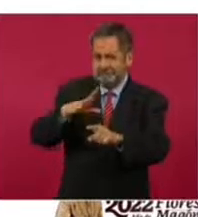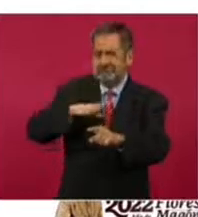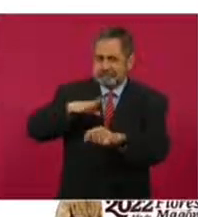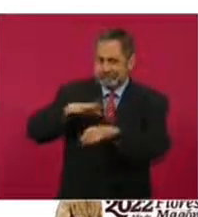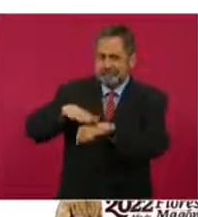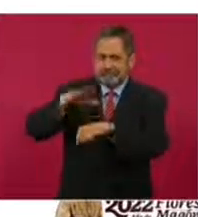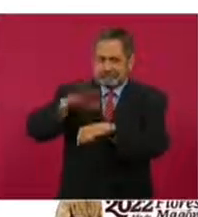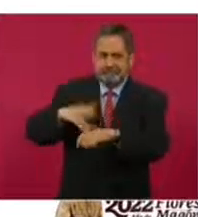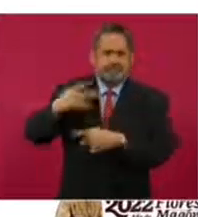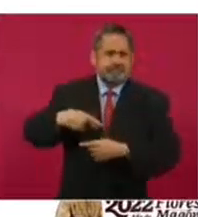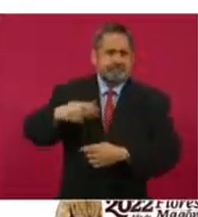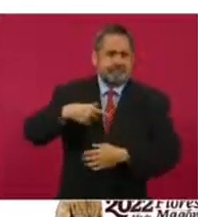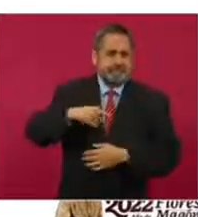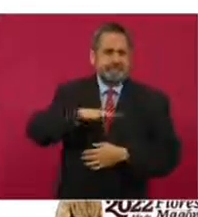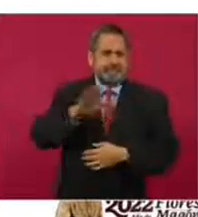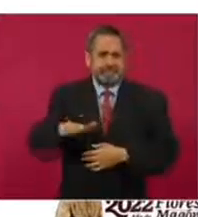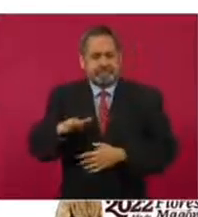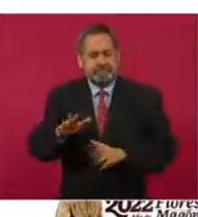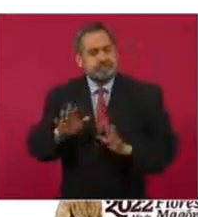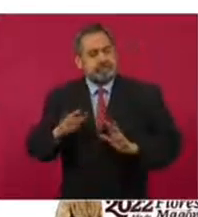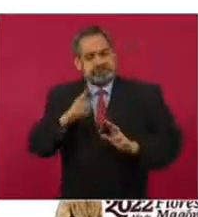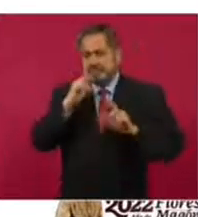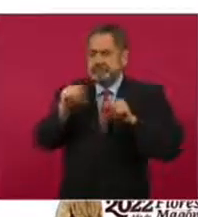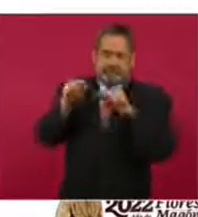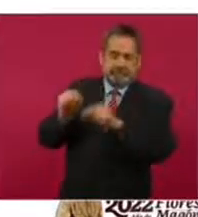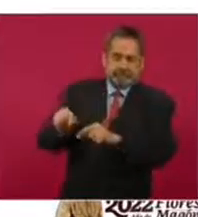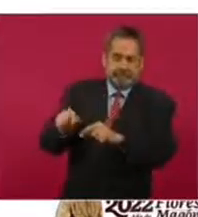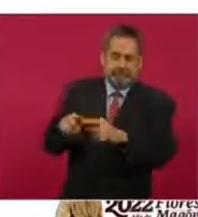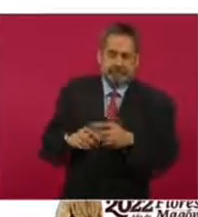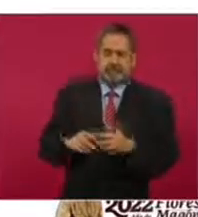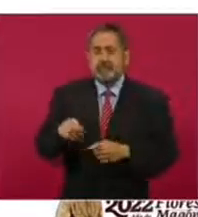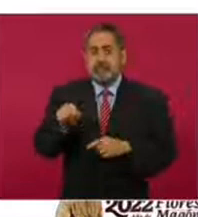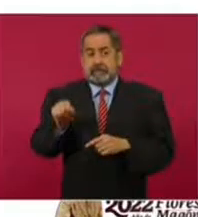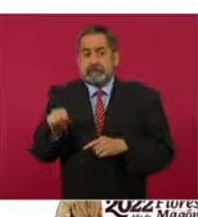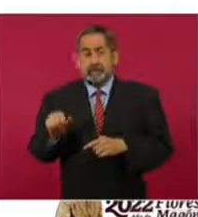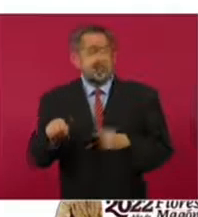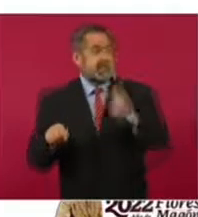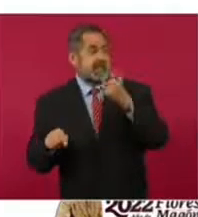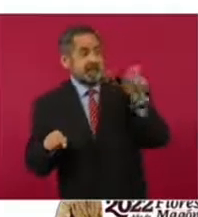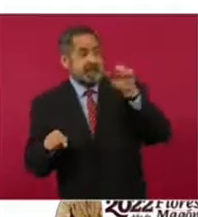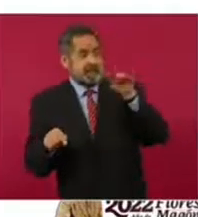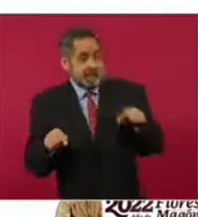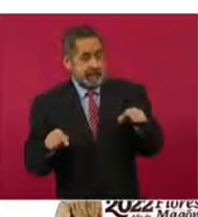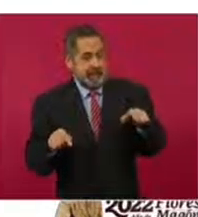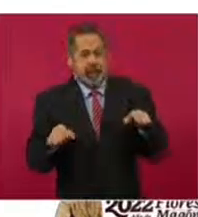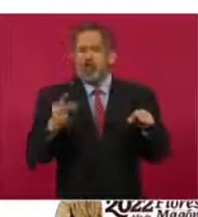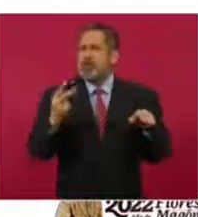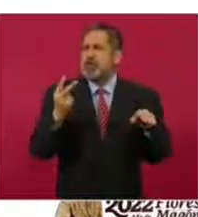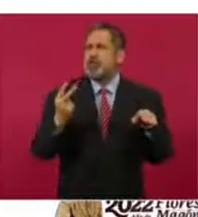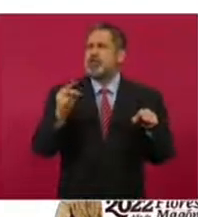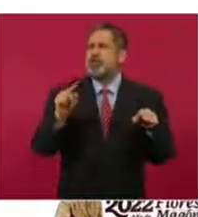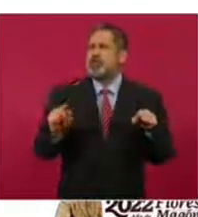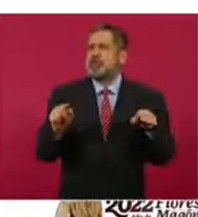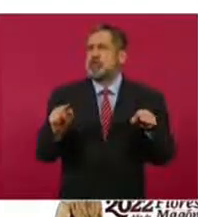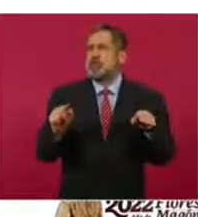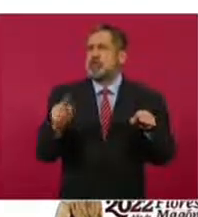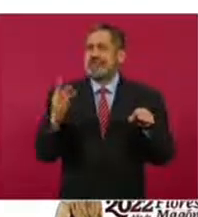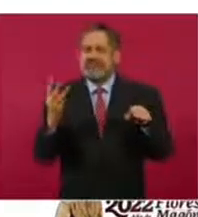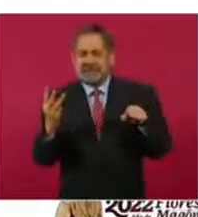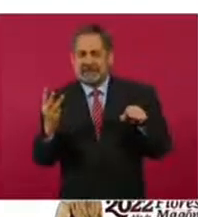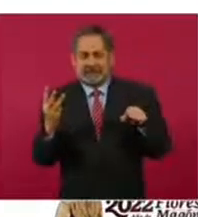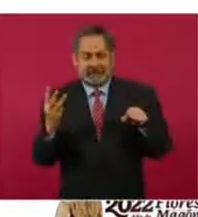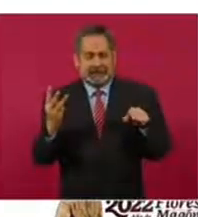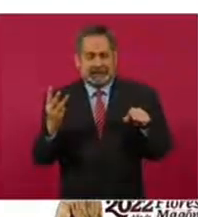tanto más. Llega a ser de aproximadamente 2.3